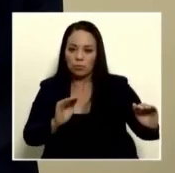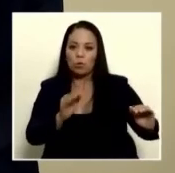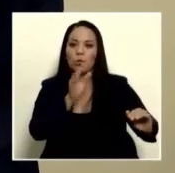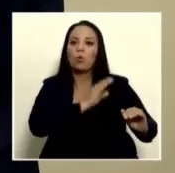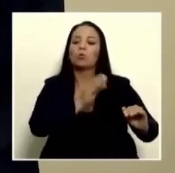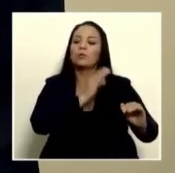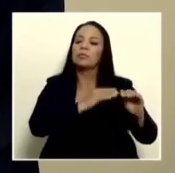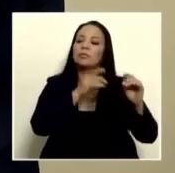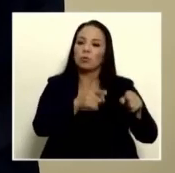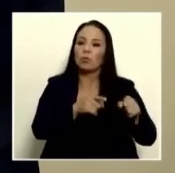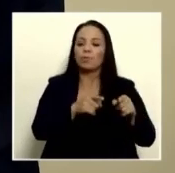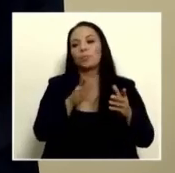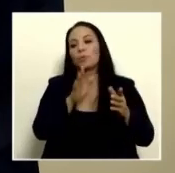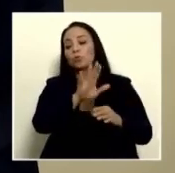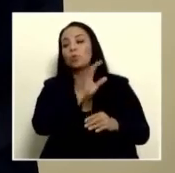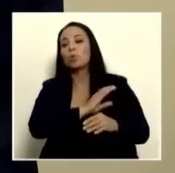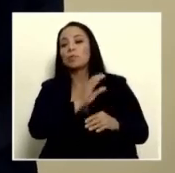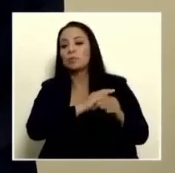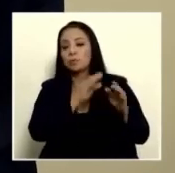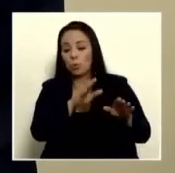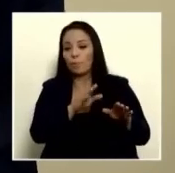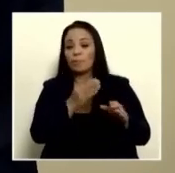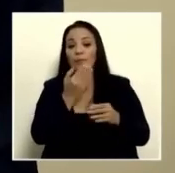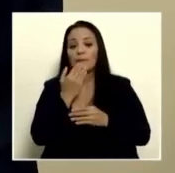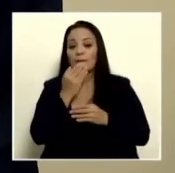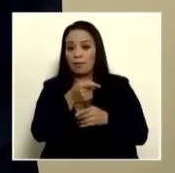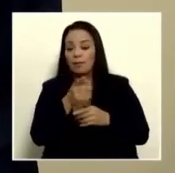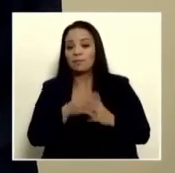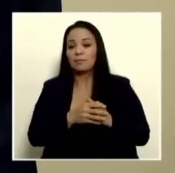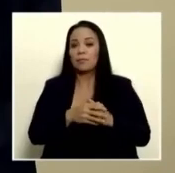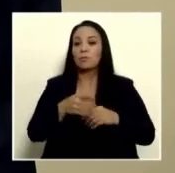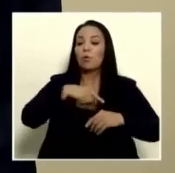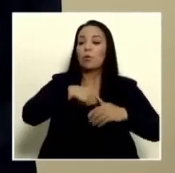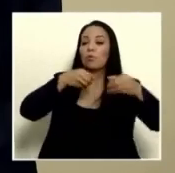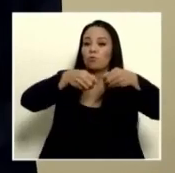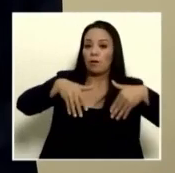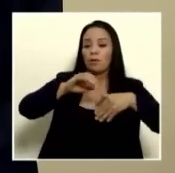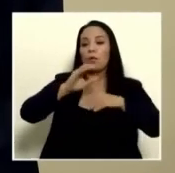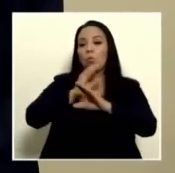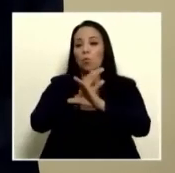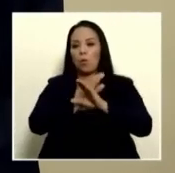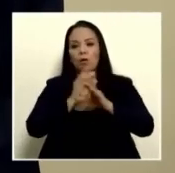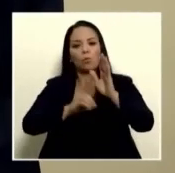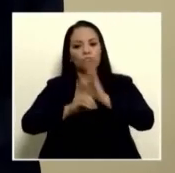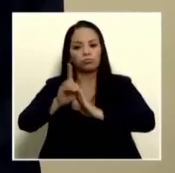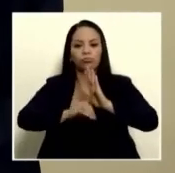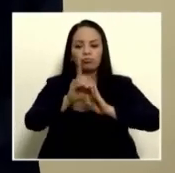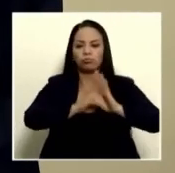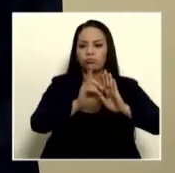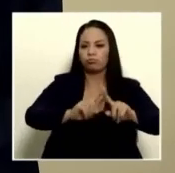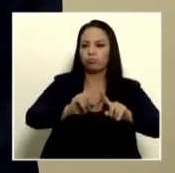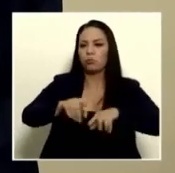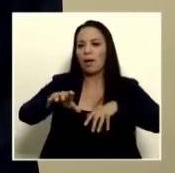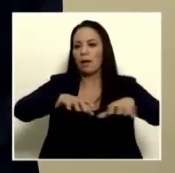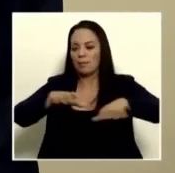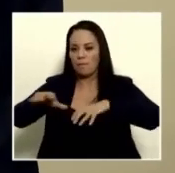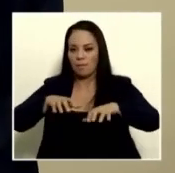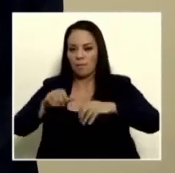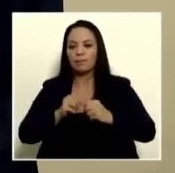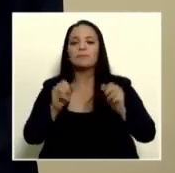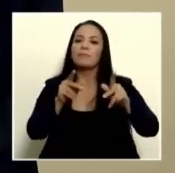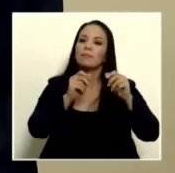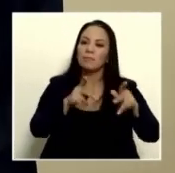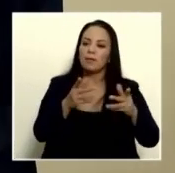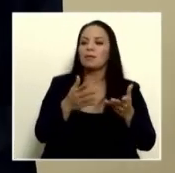condición o por su condición de indígenas desde la red de cuido se vienen desarrollando una serie de actividades que